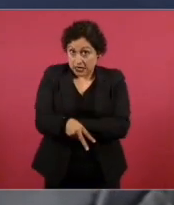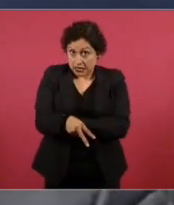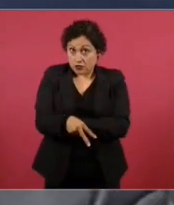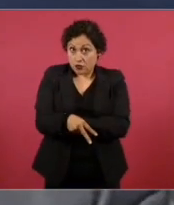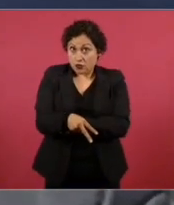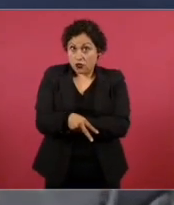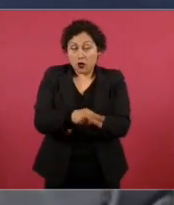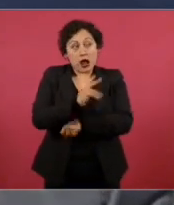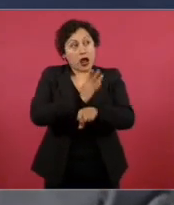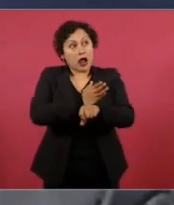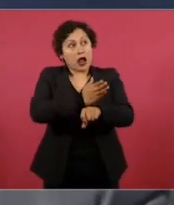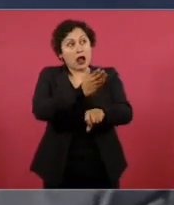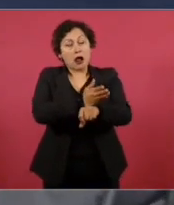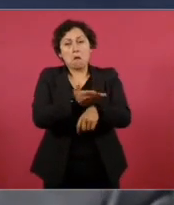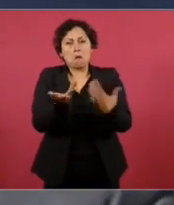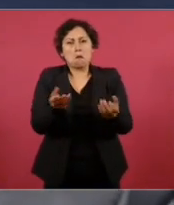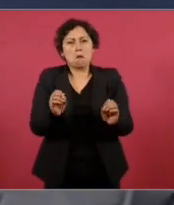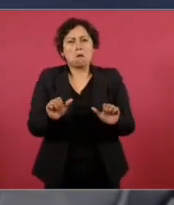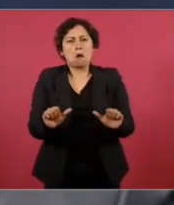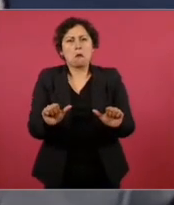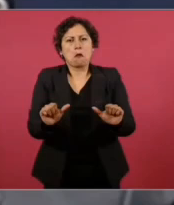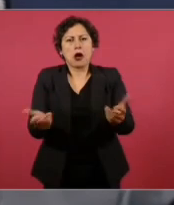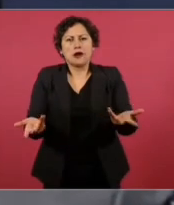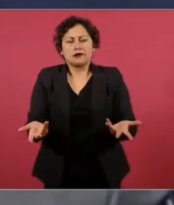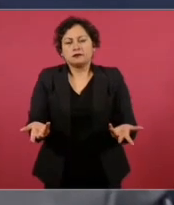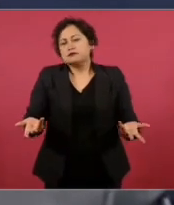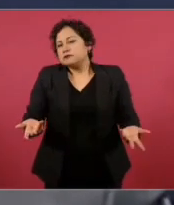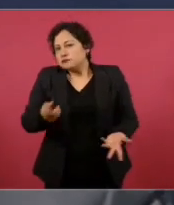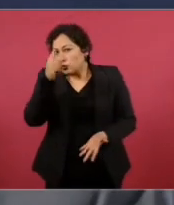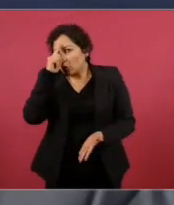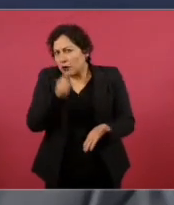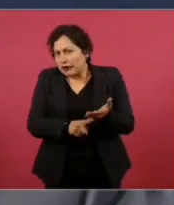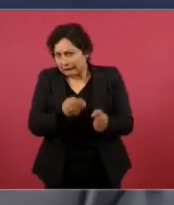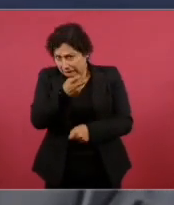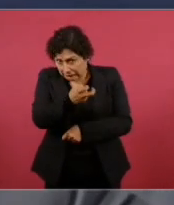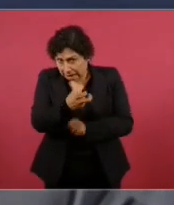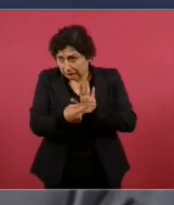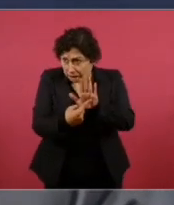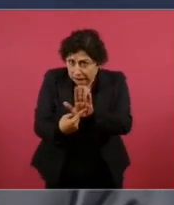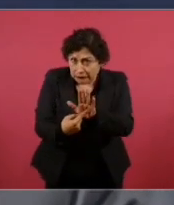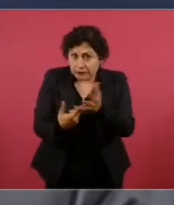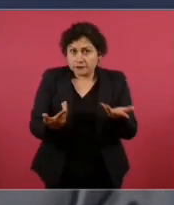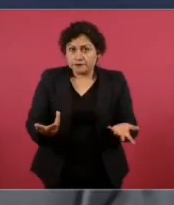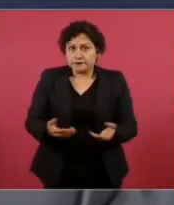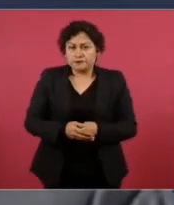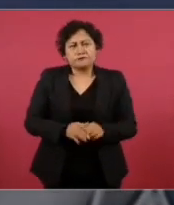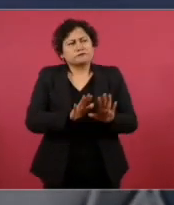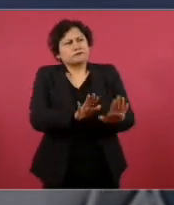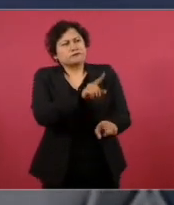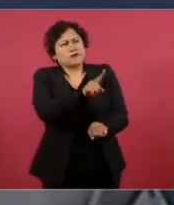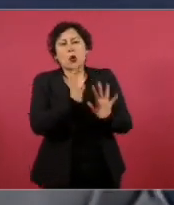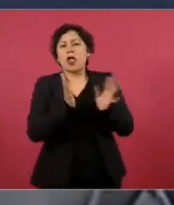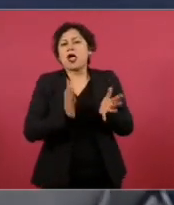ya no hay impunidad. Imagínate qué mensaje se va a dar. Entonces, no nos adelantemos, Ciro. Vamos a esperar. Mira,